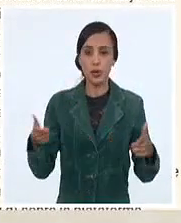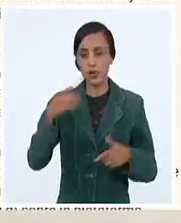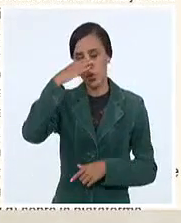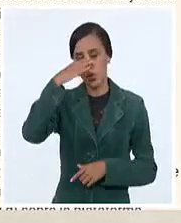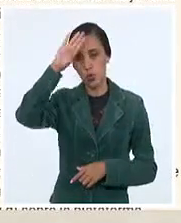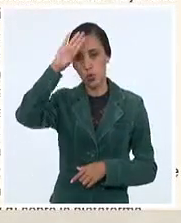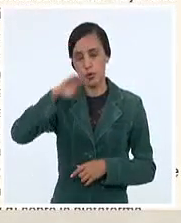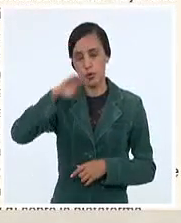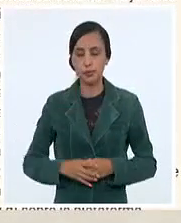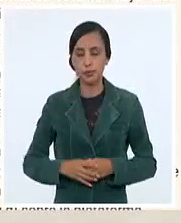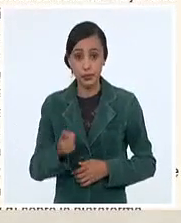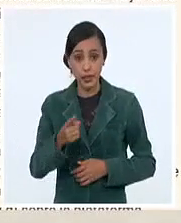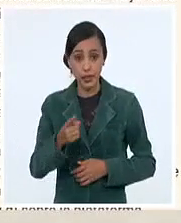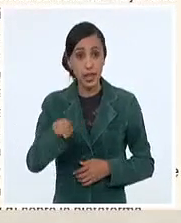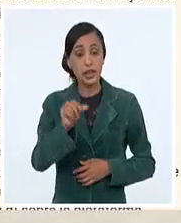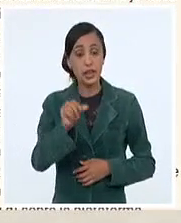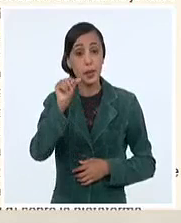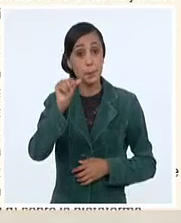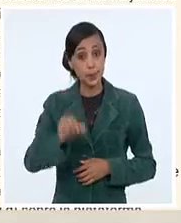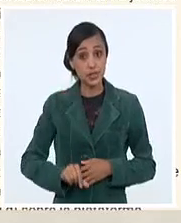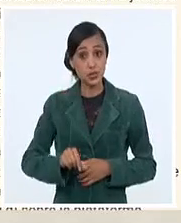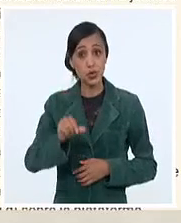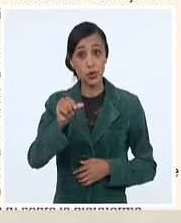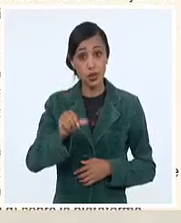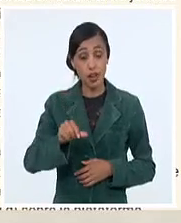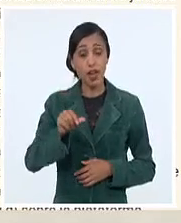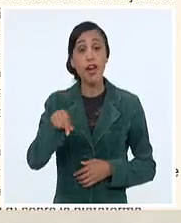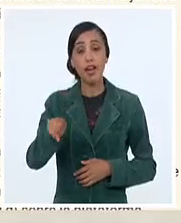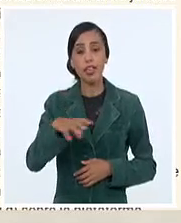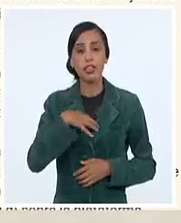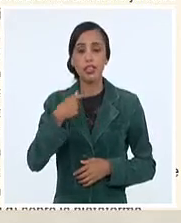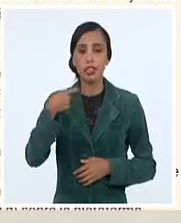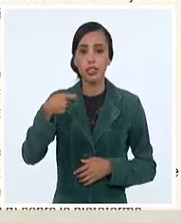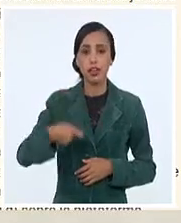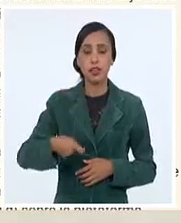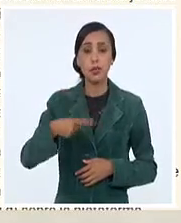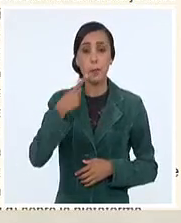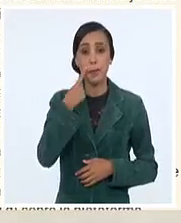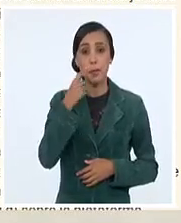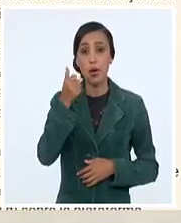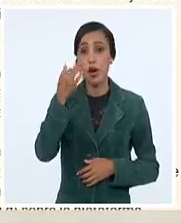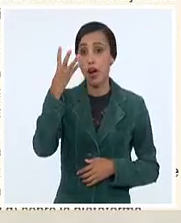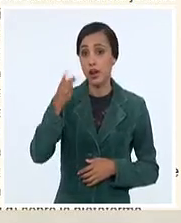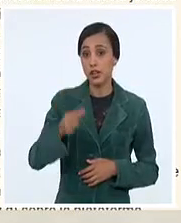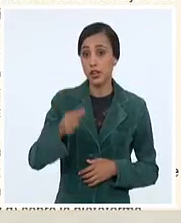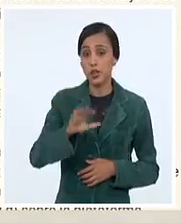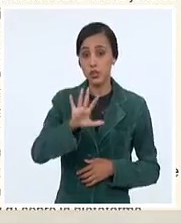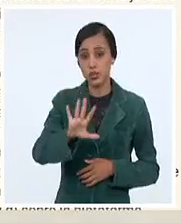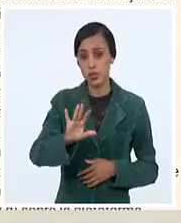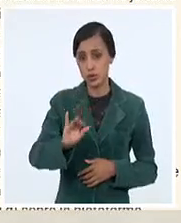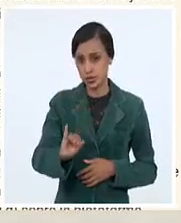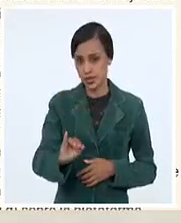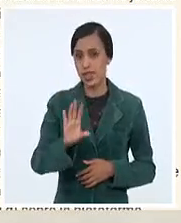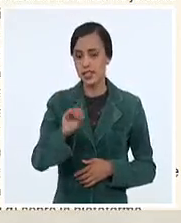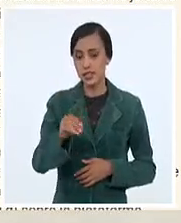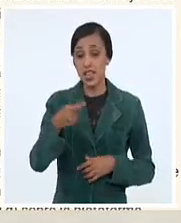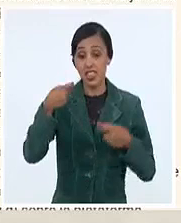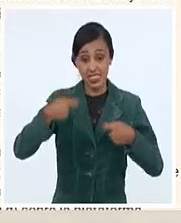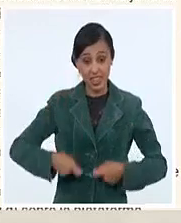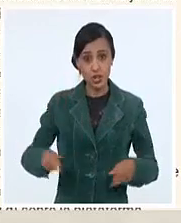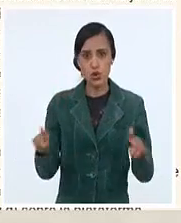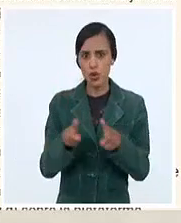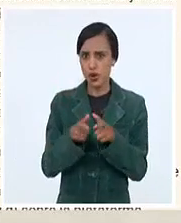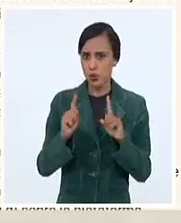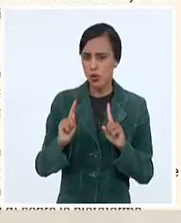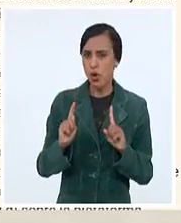Estas personas esgrimieron el derecho que se plantea en el artículo 56, que dice los derechos de reunión,